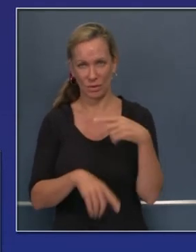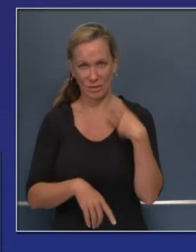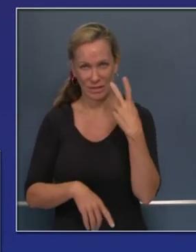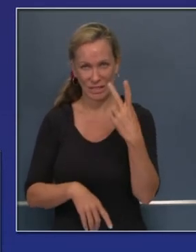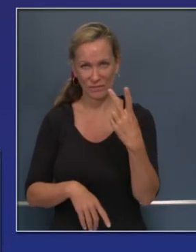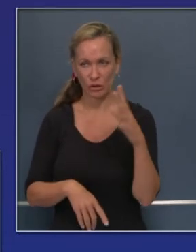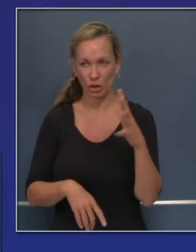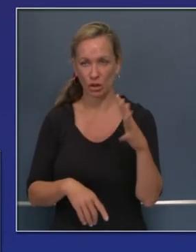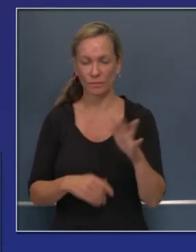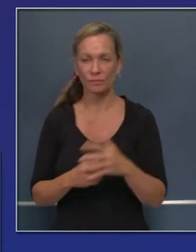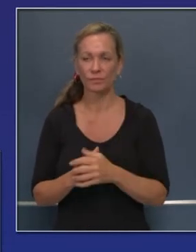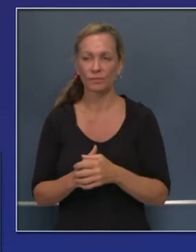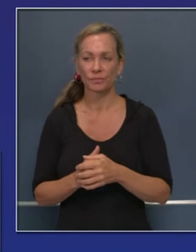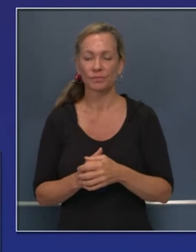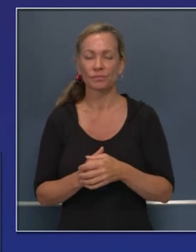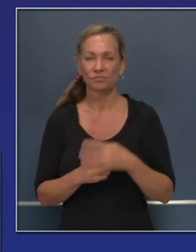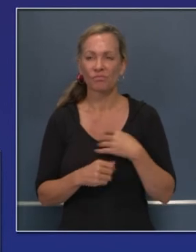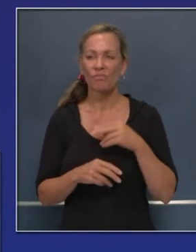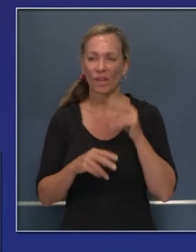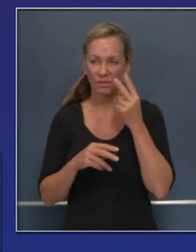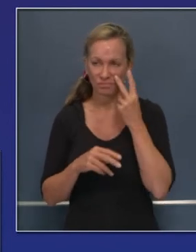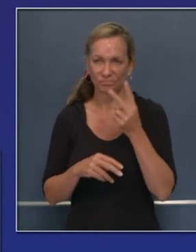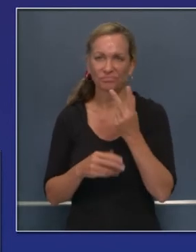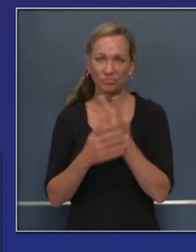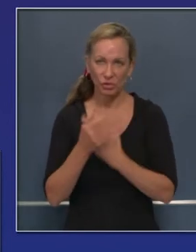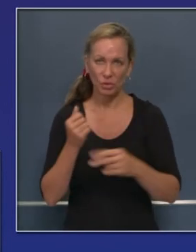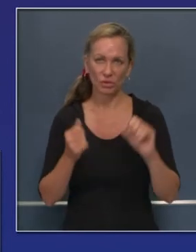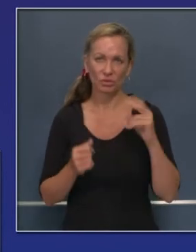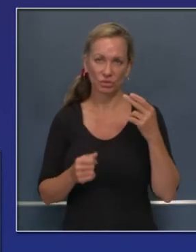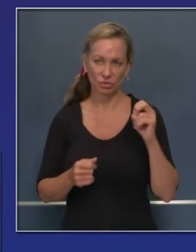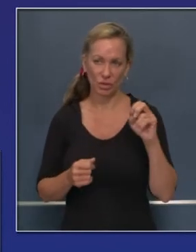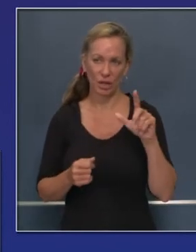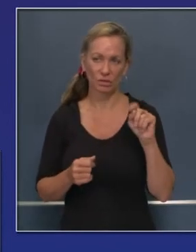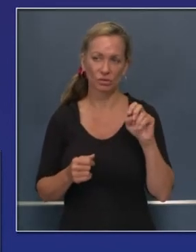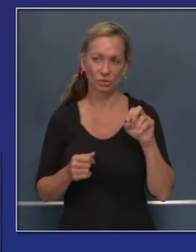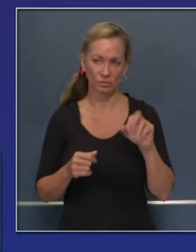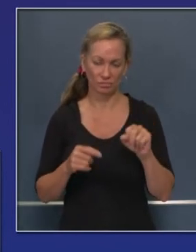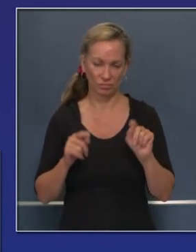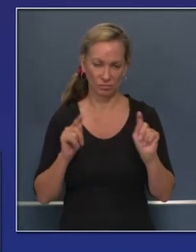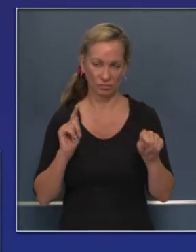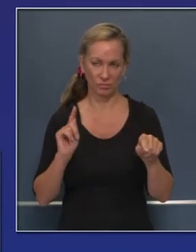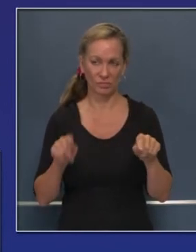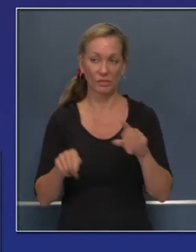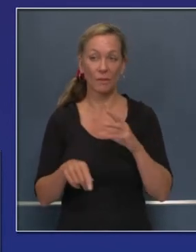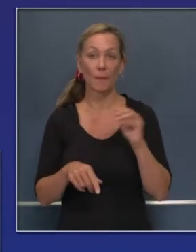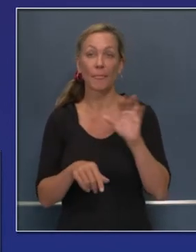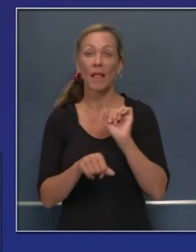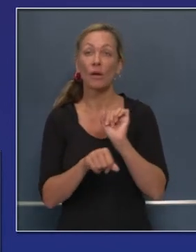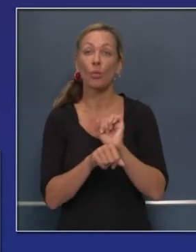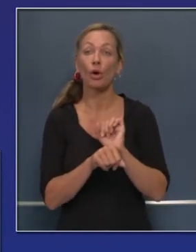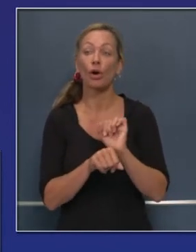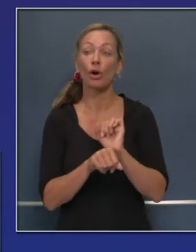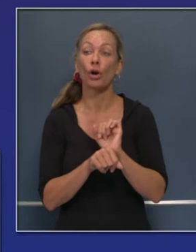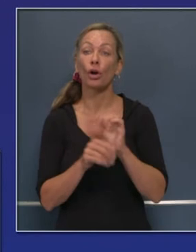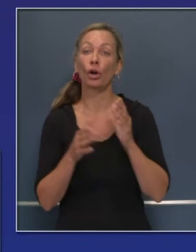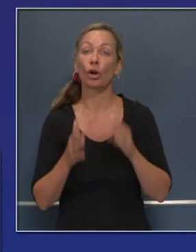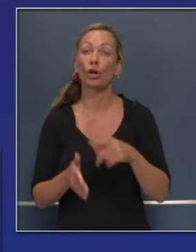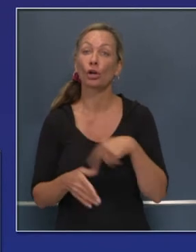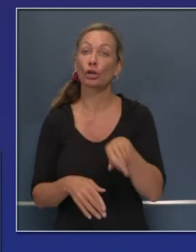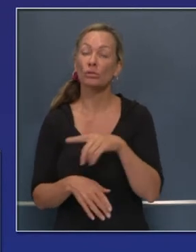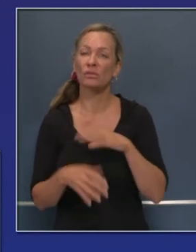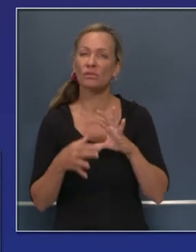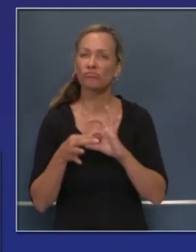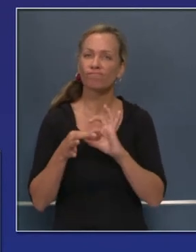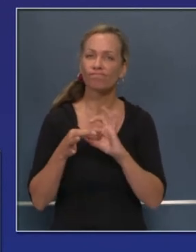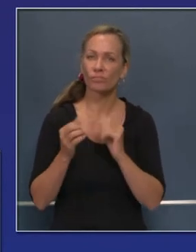entregar esos protocolos a los oficiales locales de salud, a diseminar